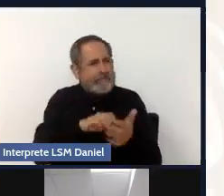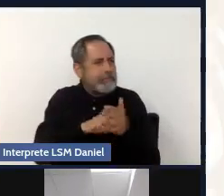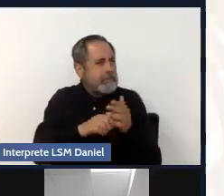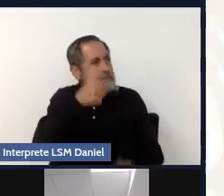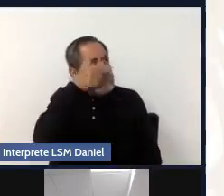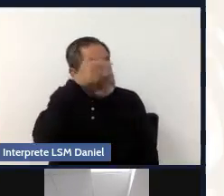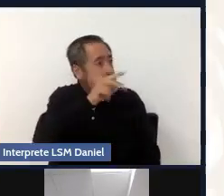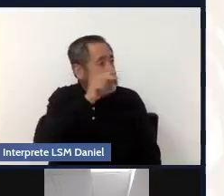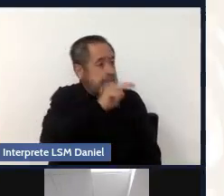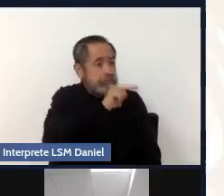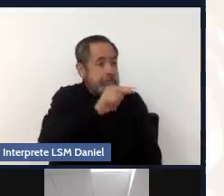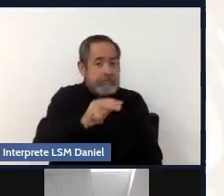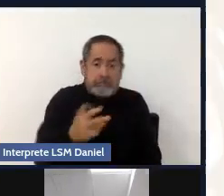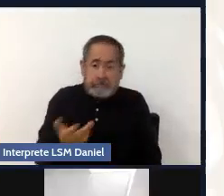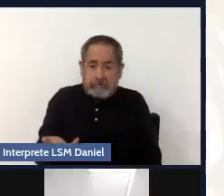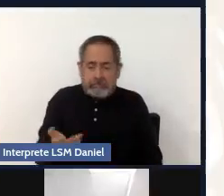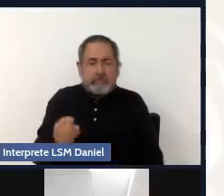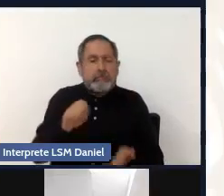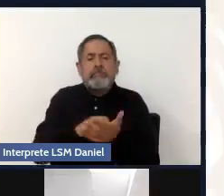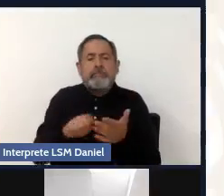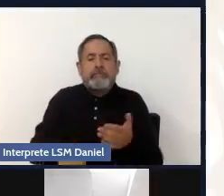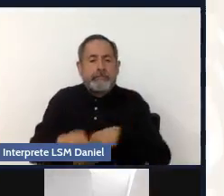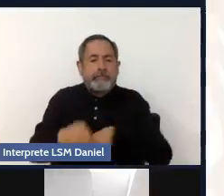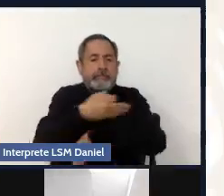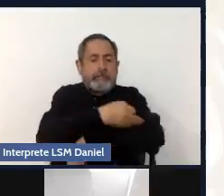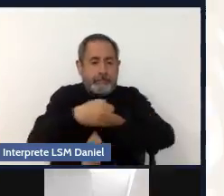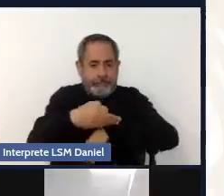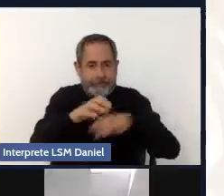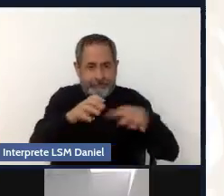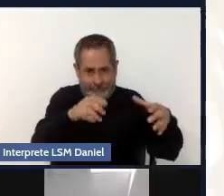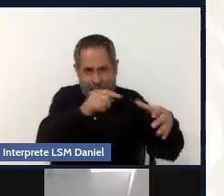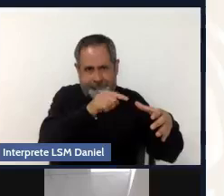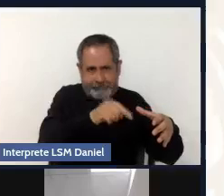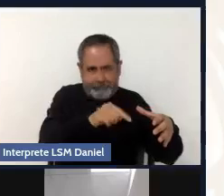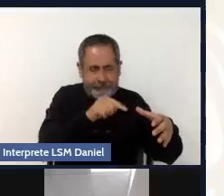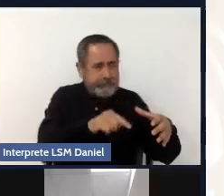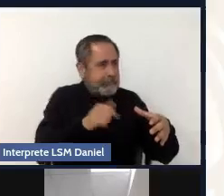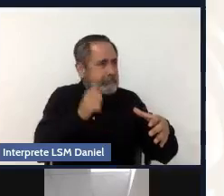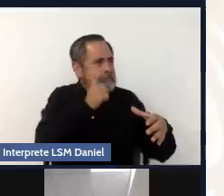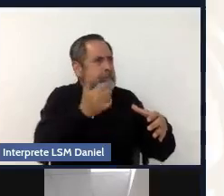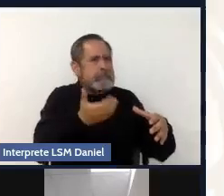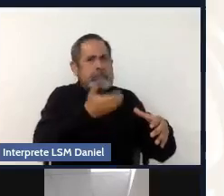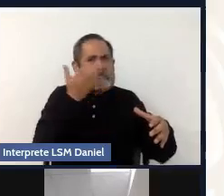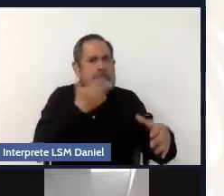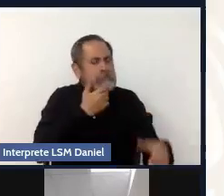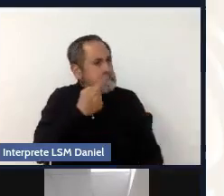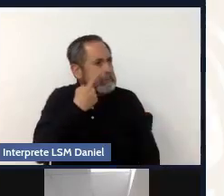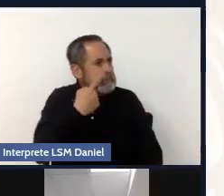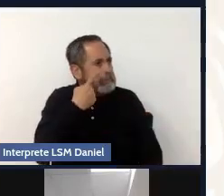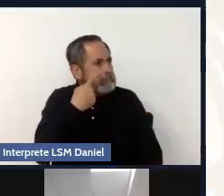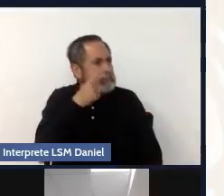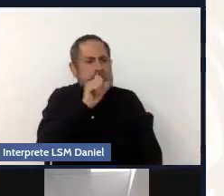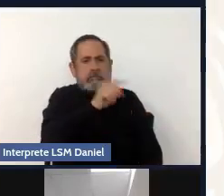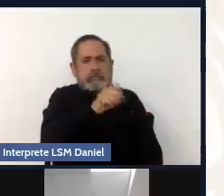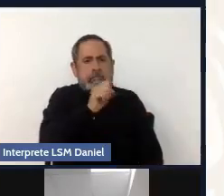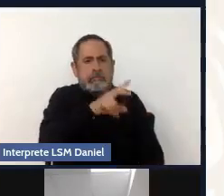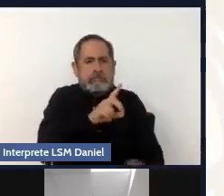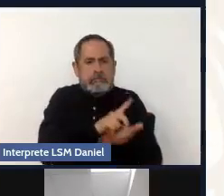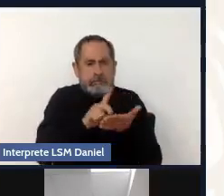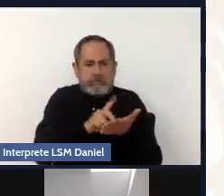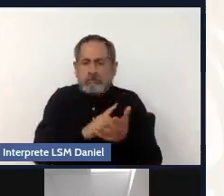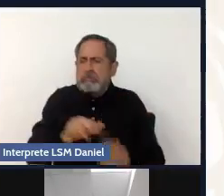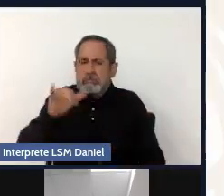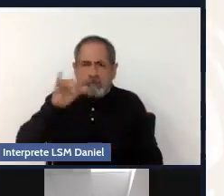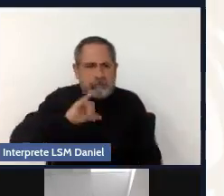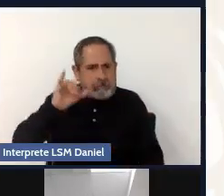Si en una familia es habitual el consumo, si el consumo de alcohol o